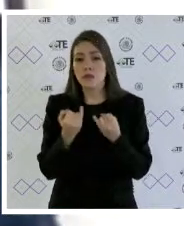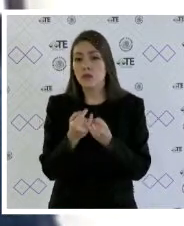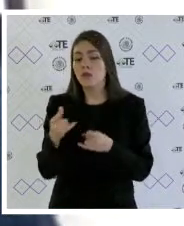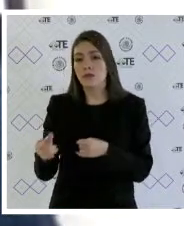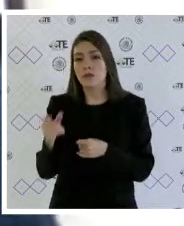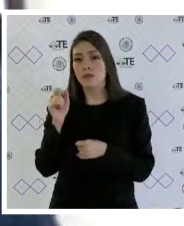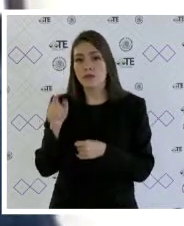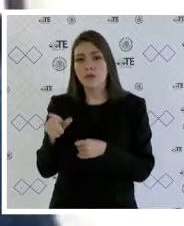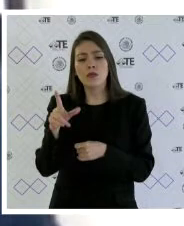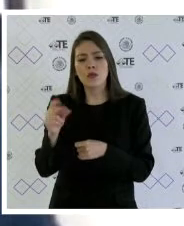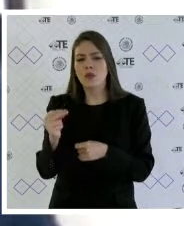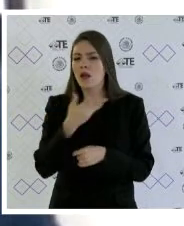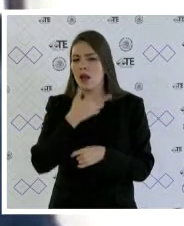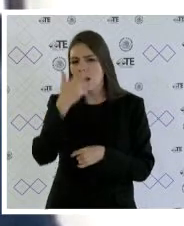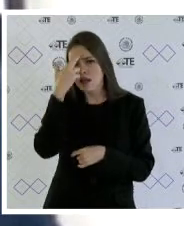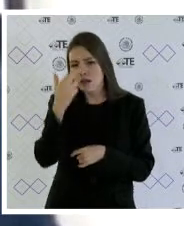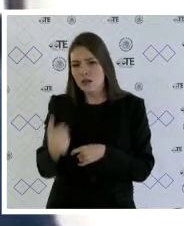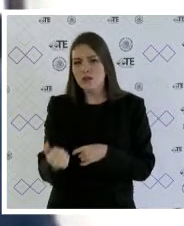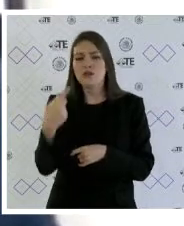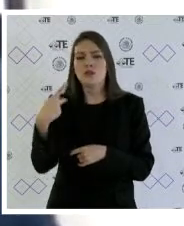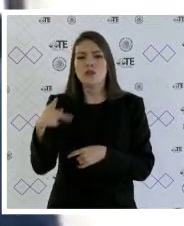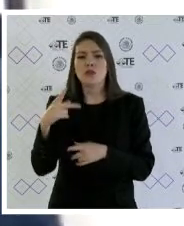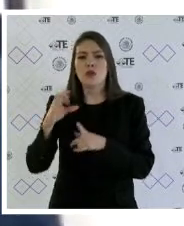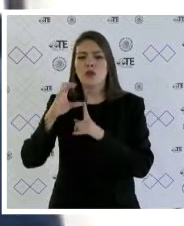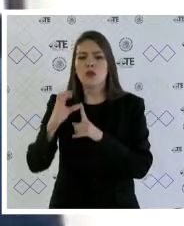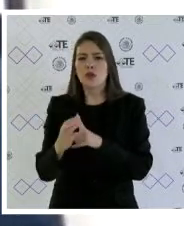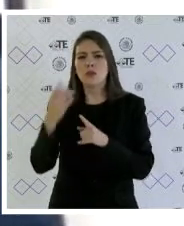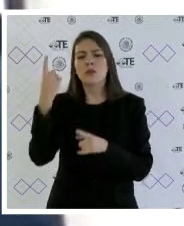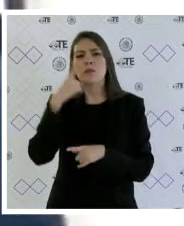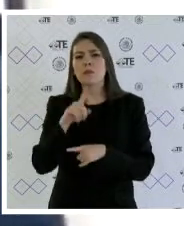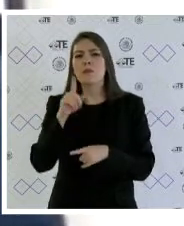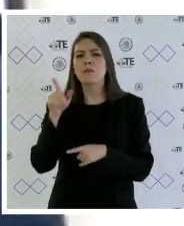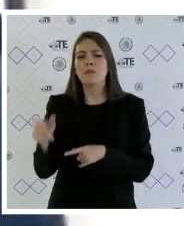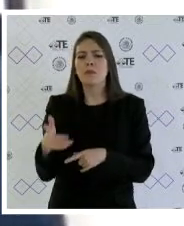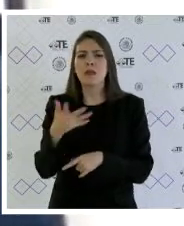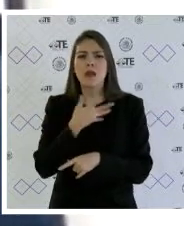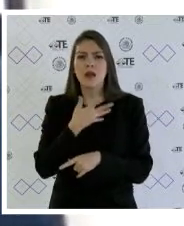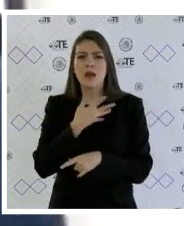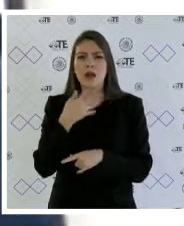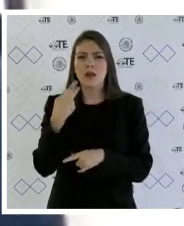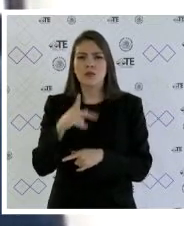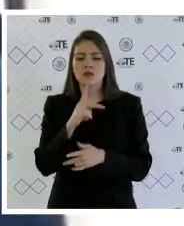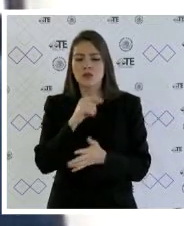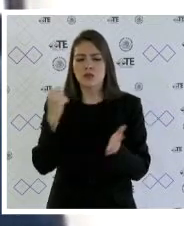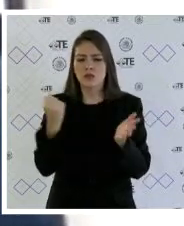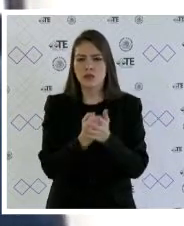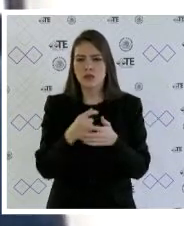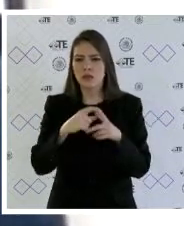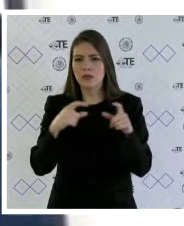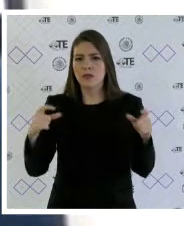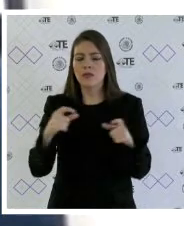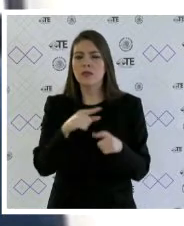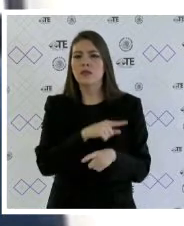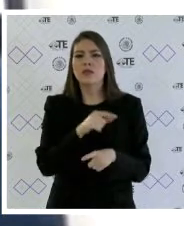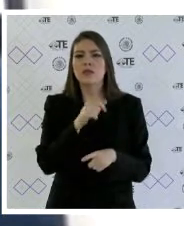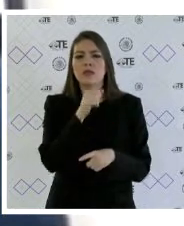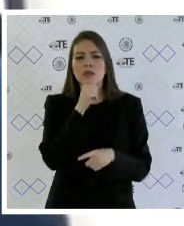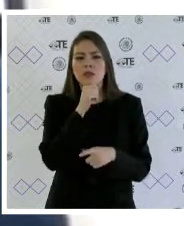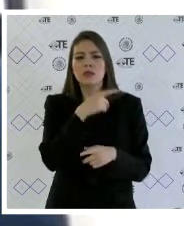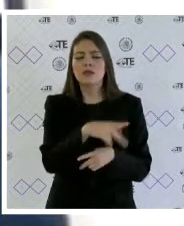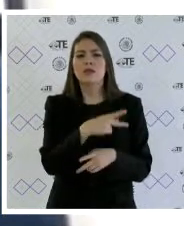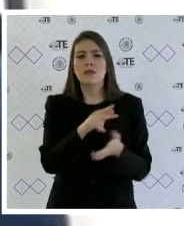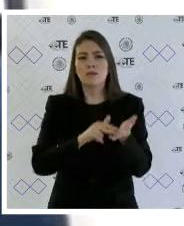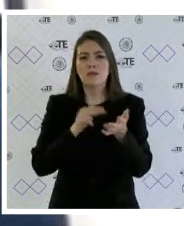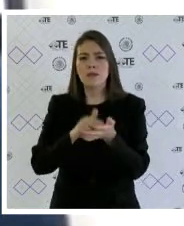infundado el motivo de licencio relativo a la omisión de la comisión de pronunciarse respecto del acuse firmado por la Secretaría General de la Interna del Comité Directivo,